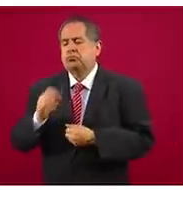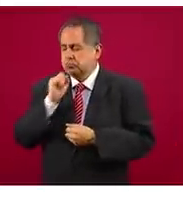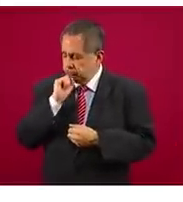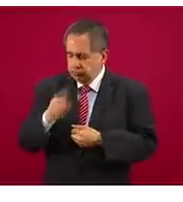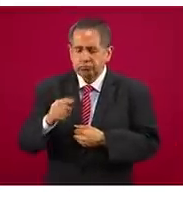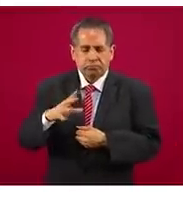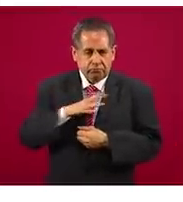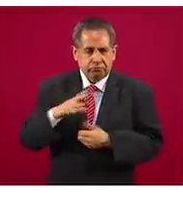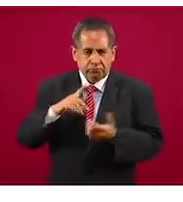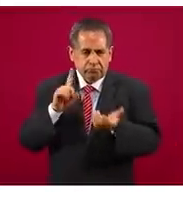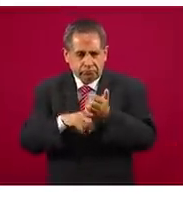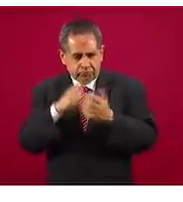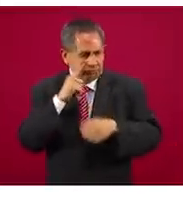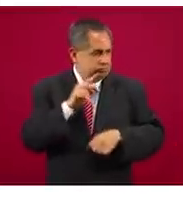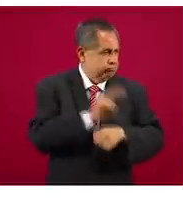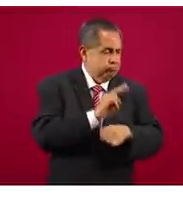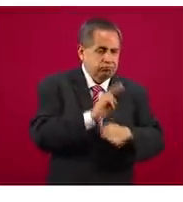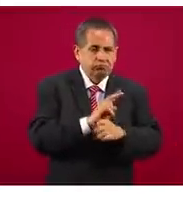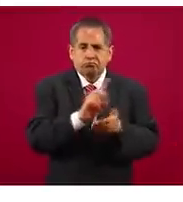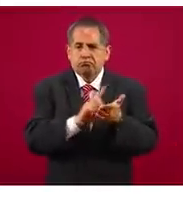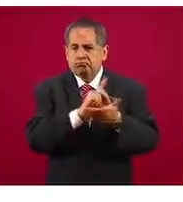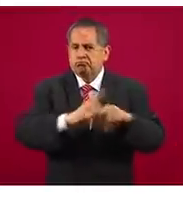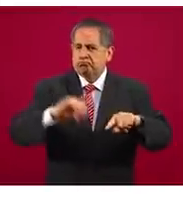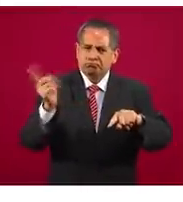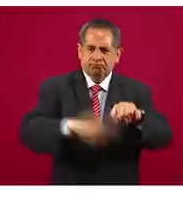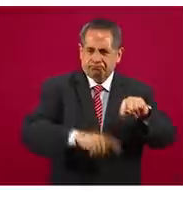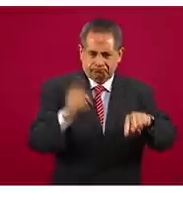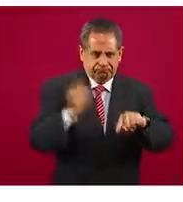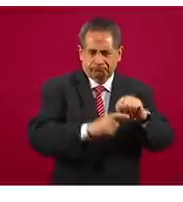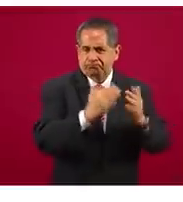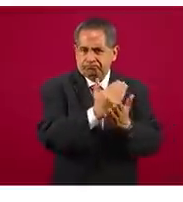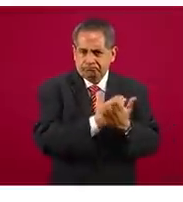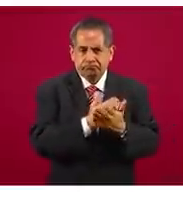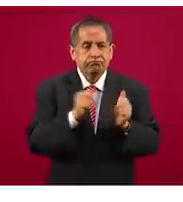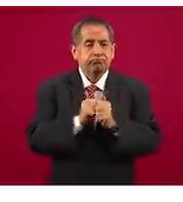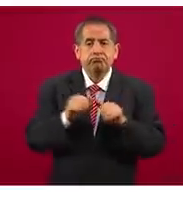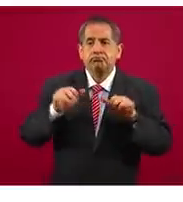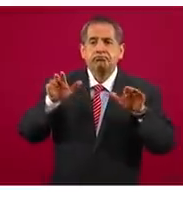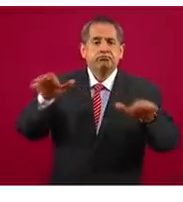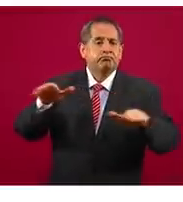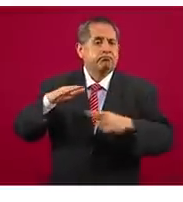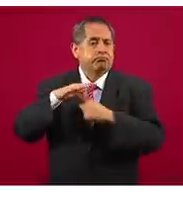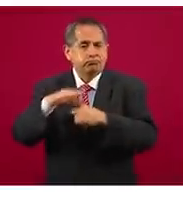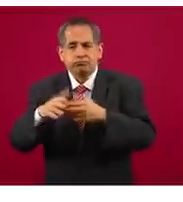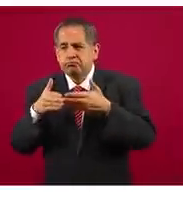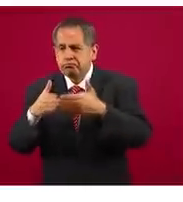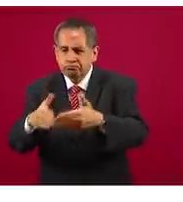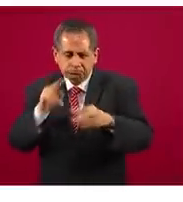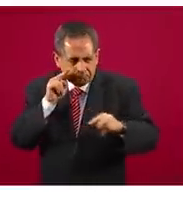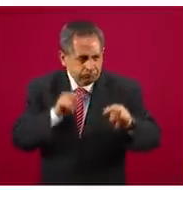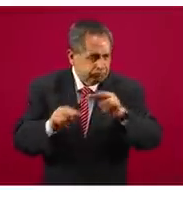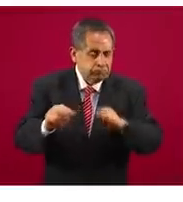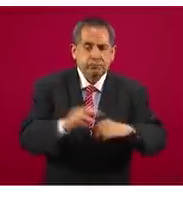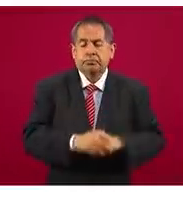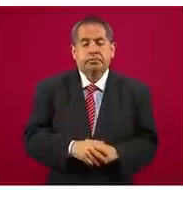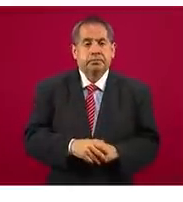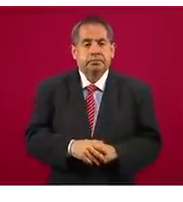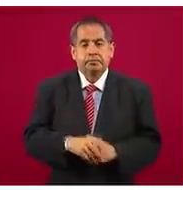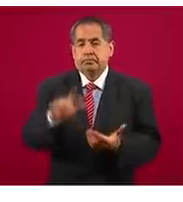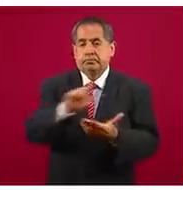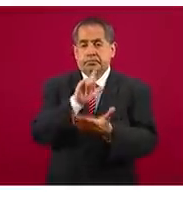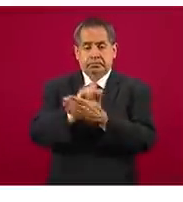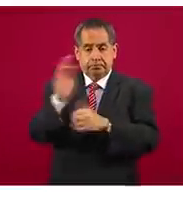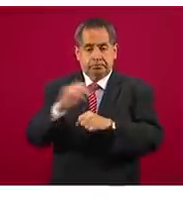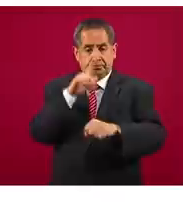ese trasiego que puede realizarse tanto por aire como por mar. Aplicación de la Ley Federal de Armas de